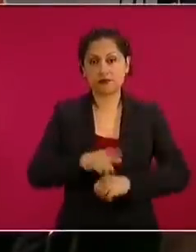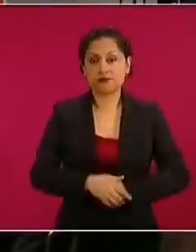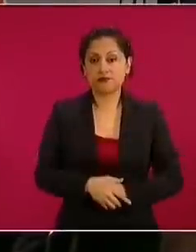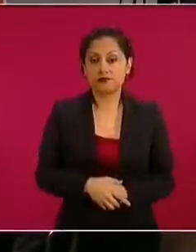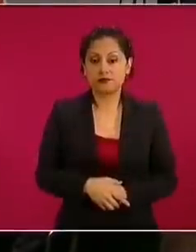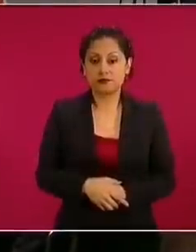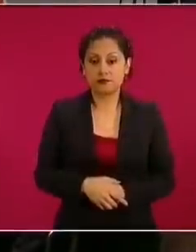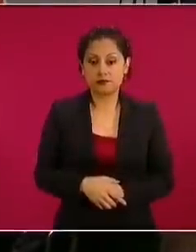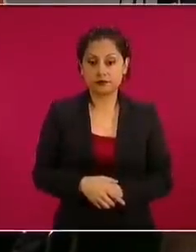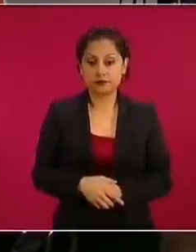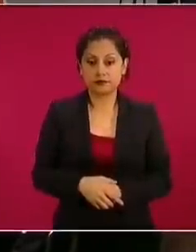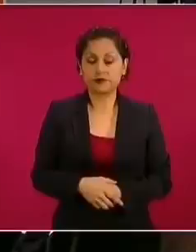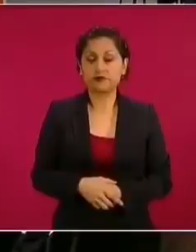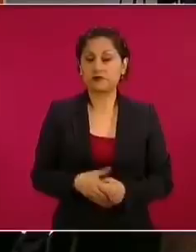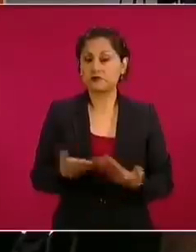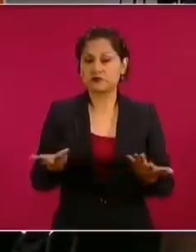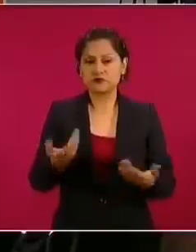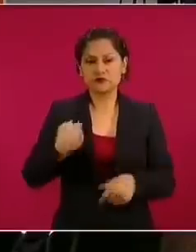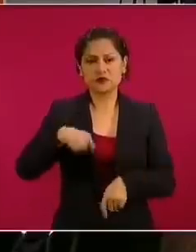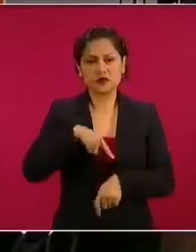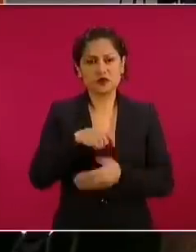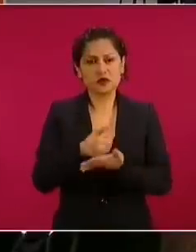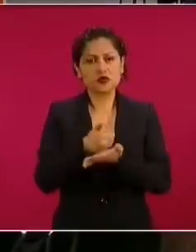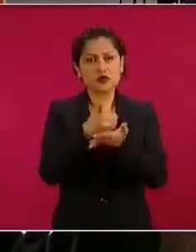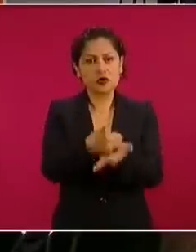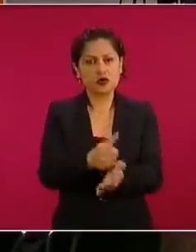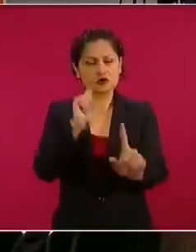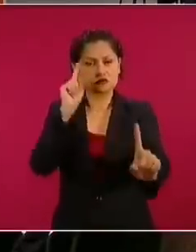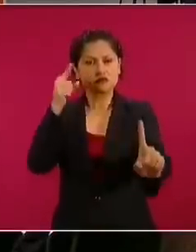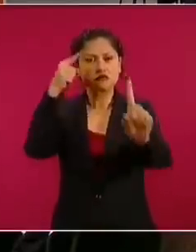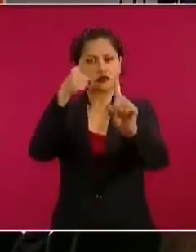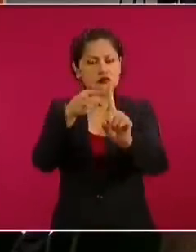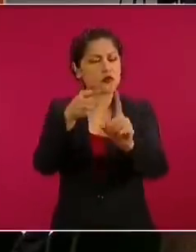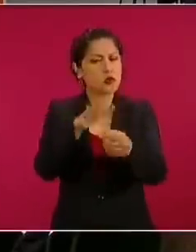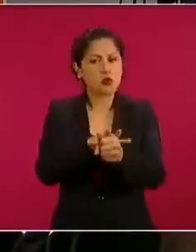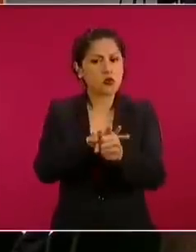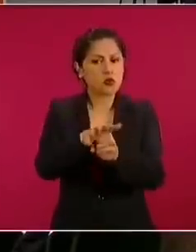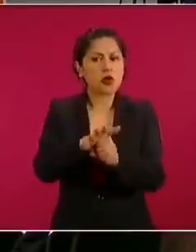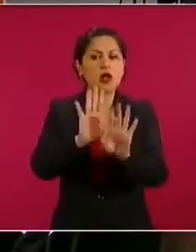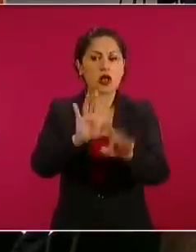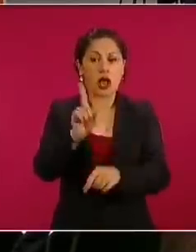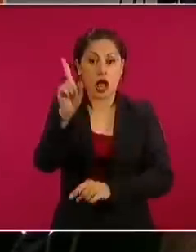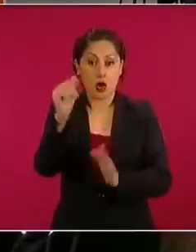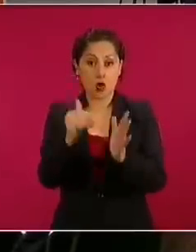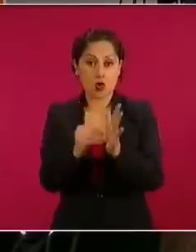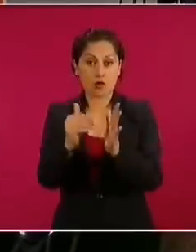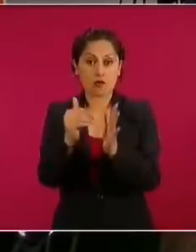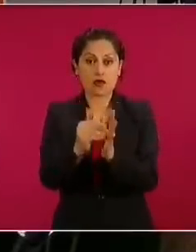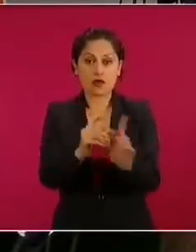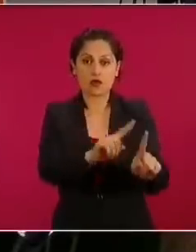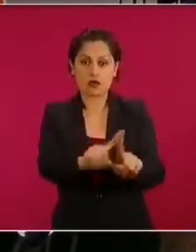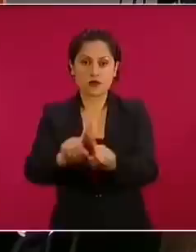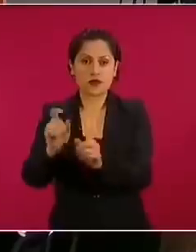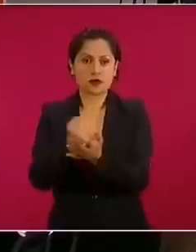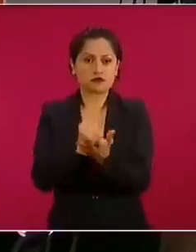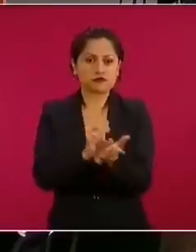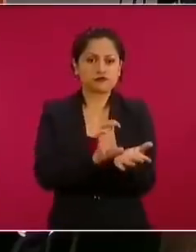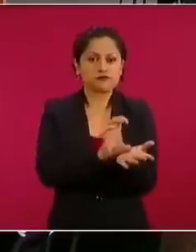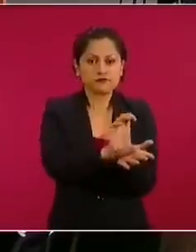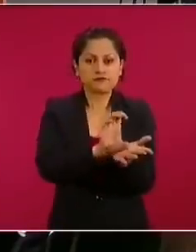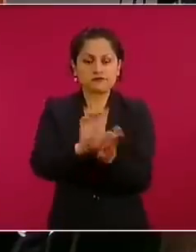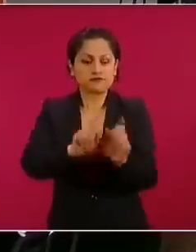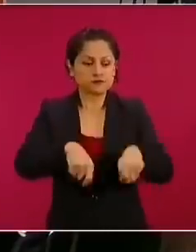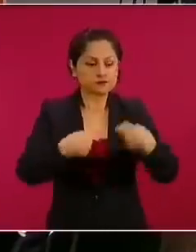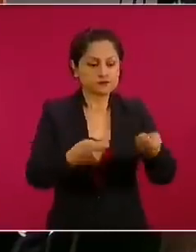¿Cuáles son las metas? Ya decíamos un millón de créditos, un millón de créditos repartidos de apoyos, repartidos